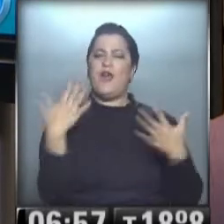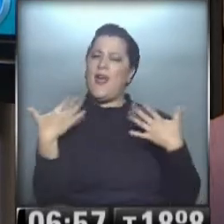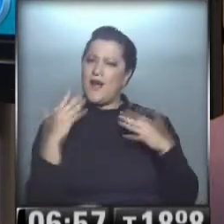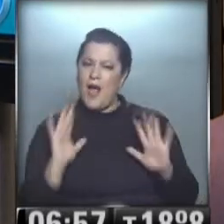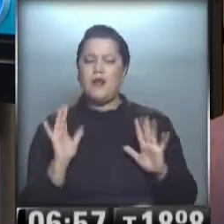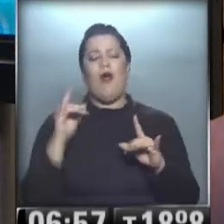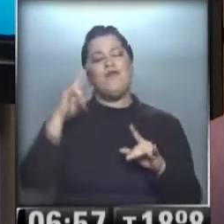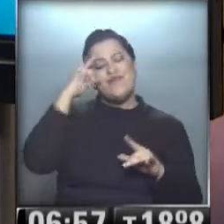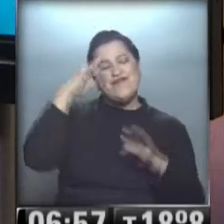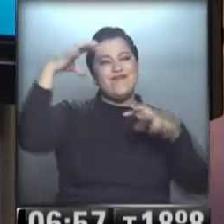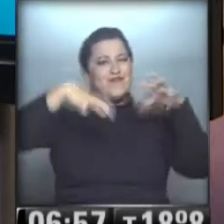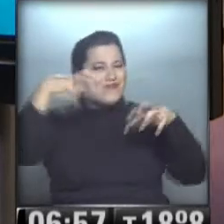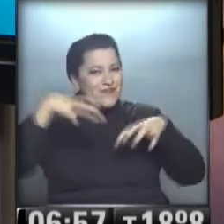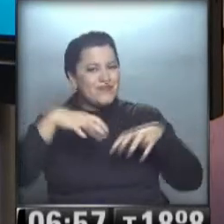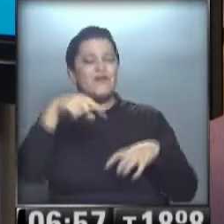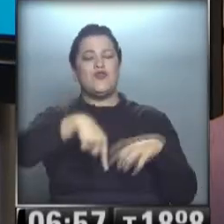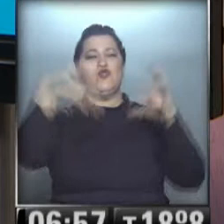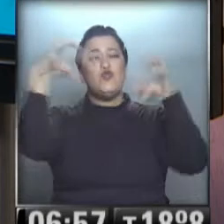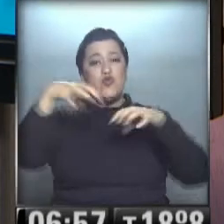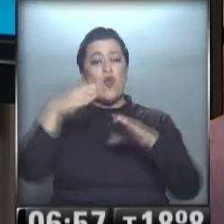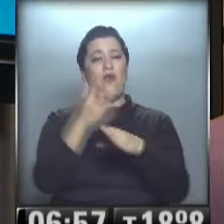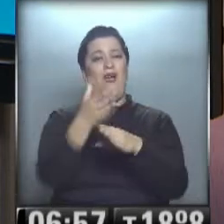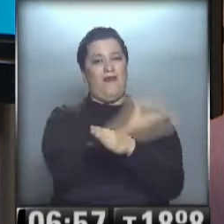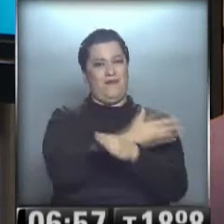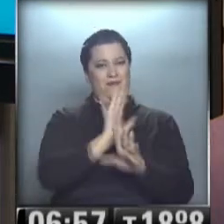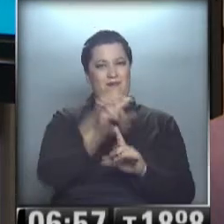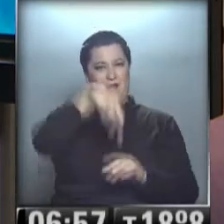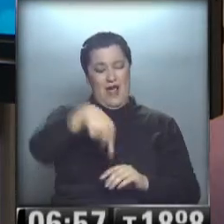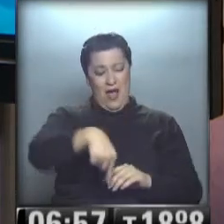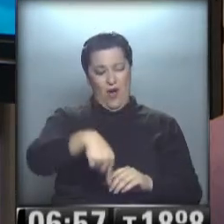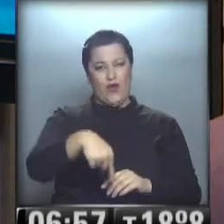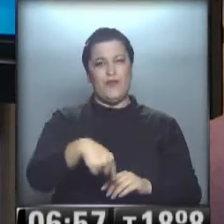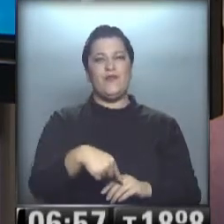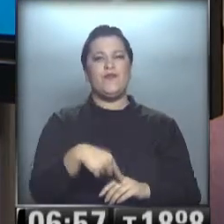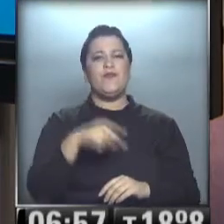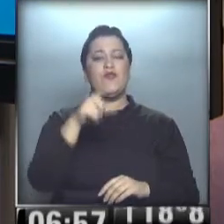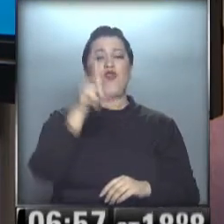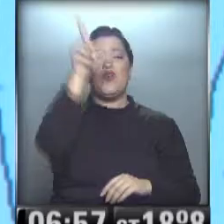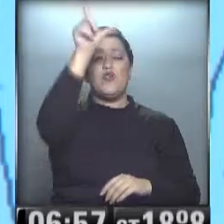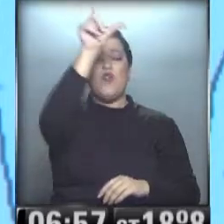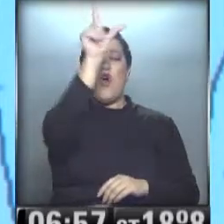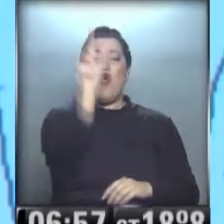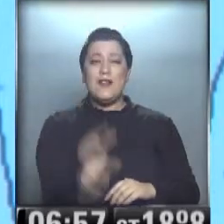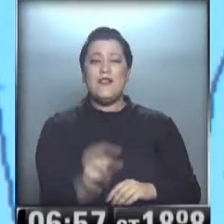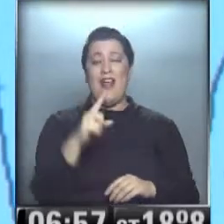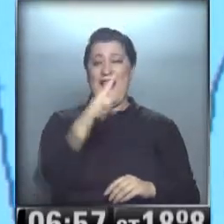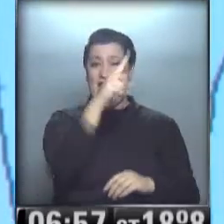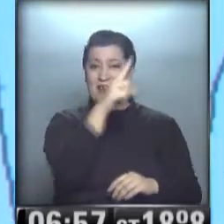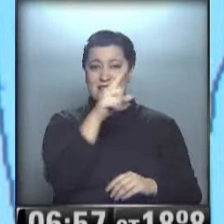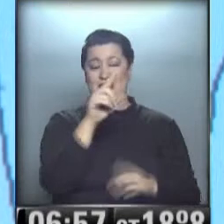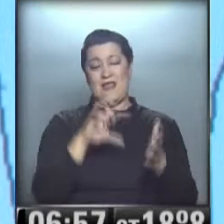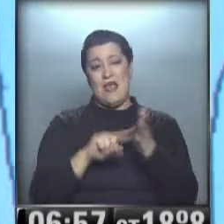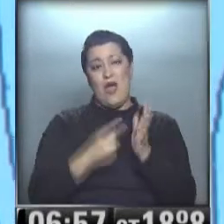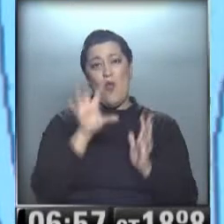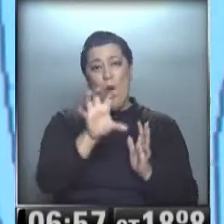inestabilidad. Y estas son las lluvias previstas para hoy. Aquí están todo el litoral este de la provincia de Buenos Aires. ¡Qué